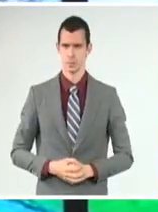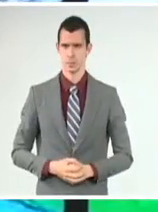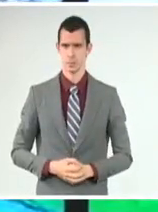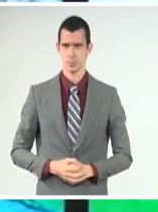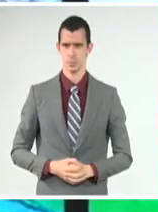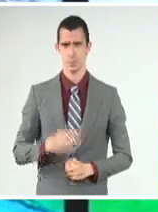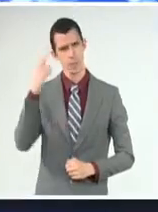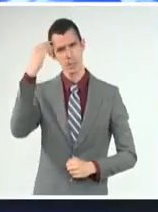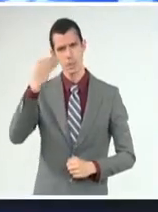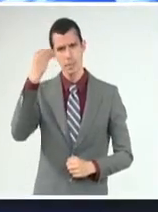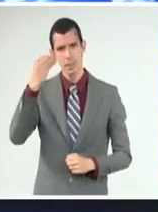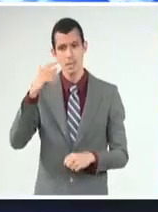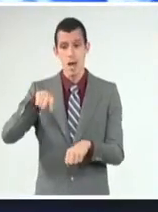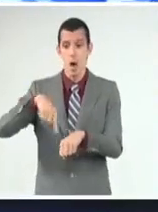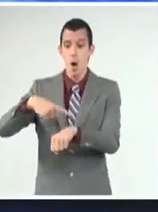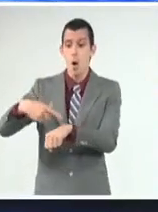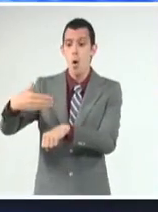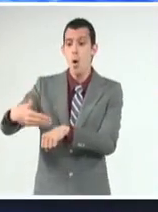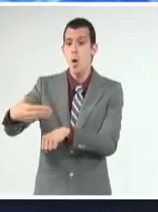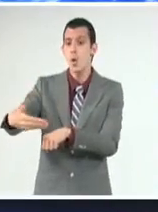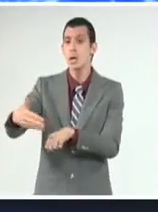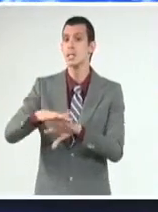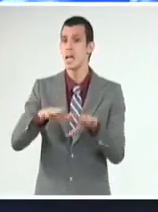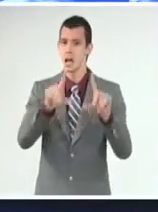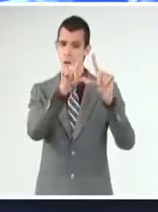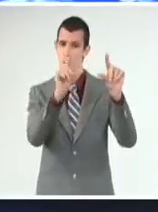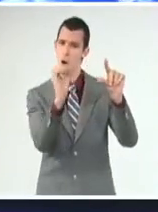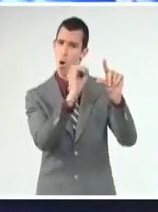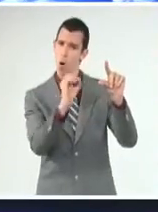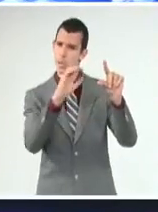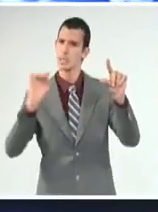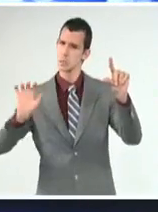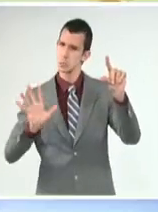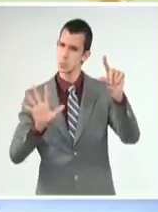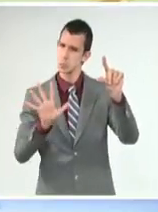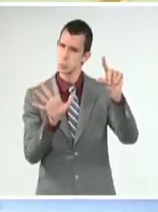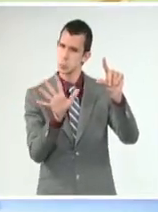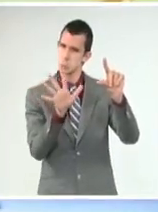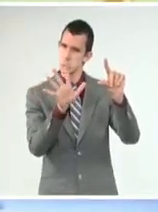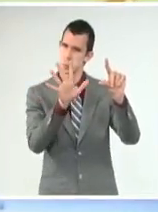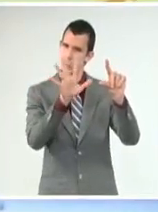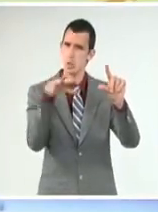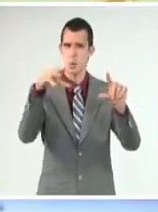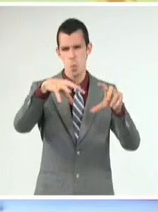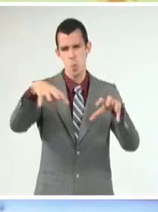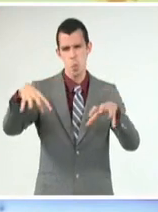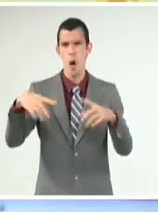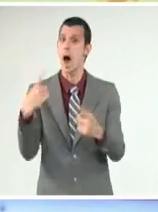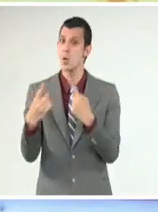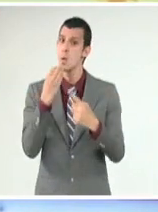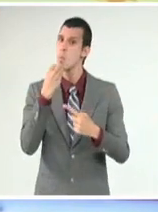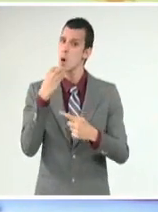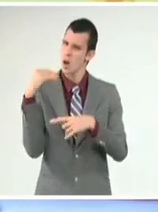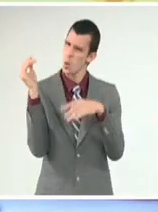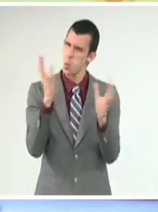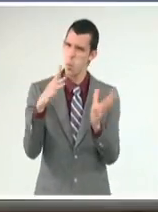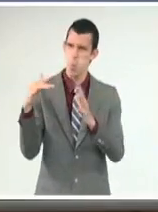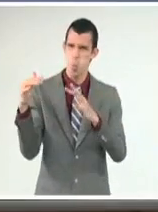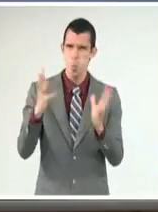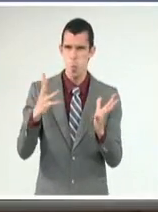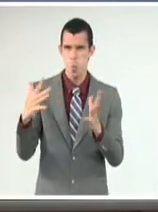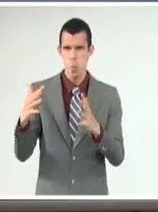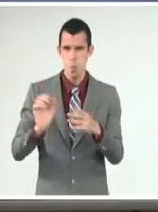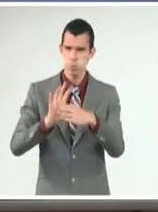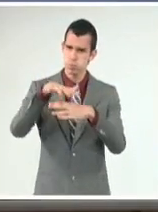horas debe comenzar a afectar el litoral nororiental de la isla, con lluvias que podrían ser intensas, vientos fuertes y marejadas.